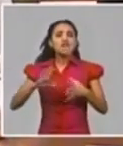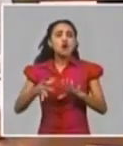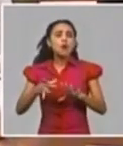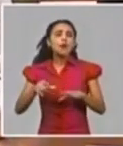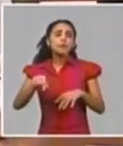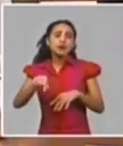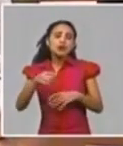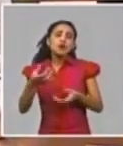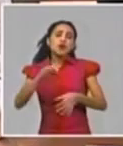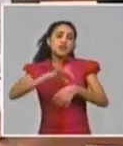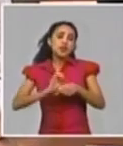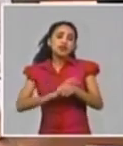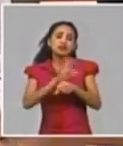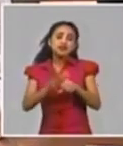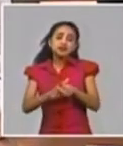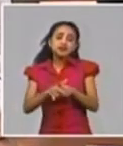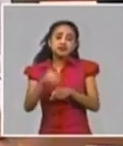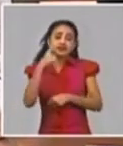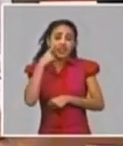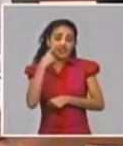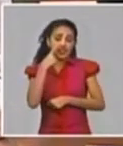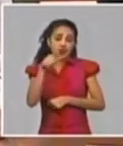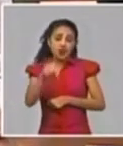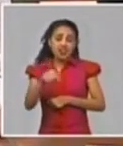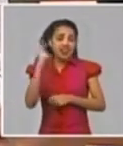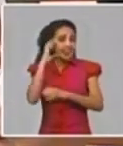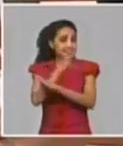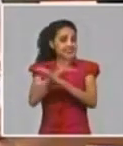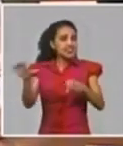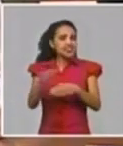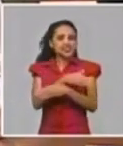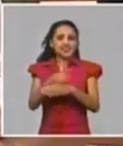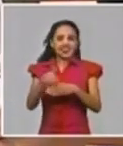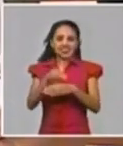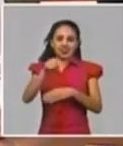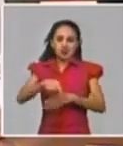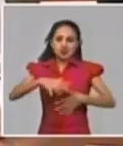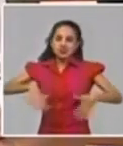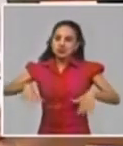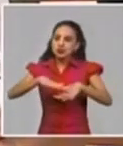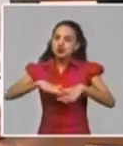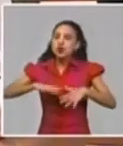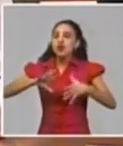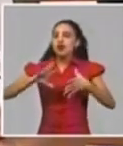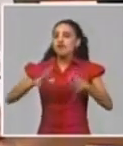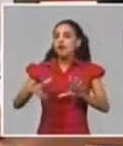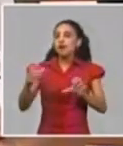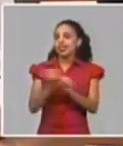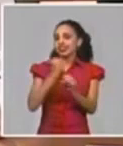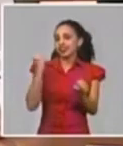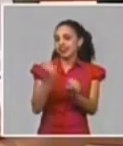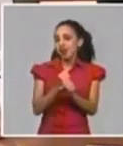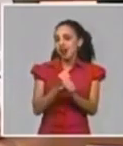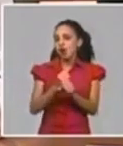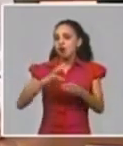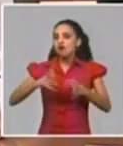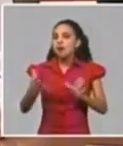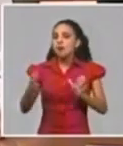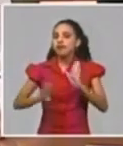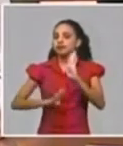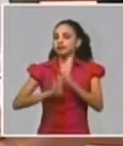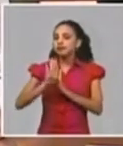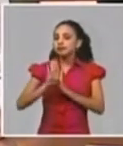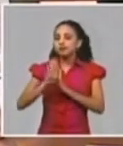-19 le ha impuesto a la ciencia una diferencia en la forma de gestión y desarrollo de la investigación